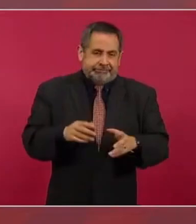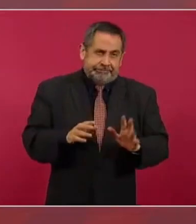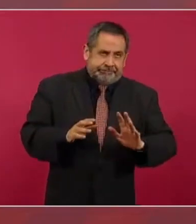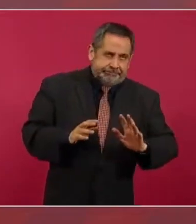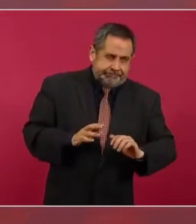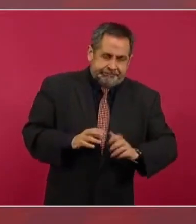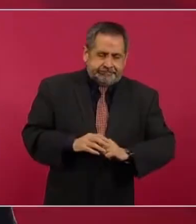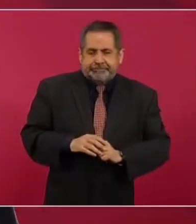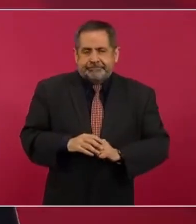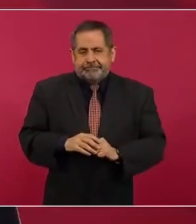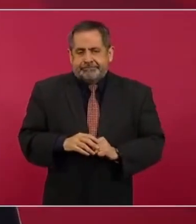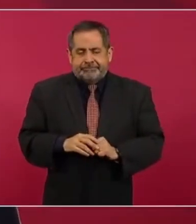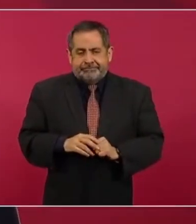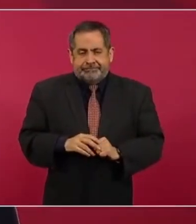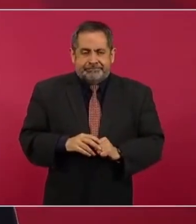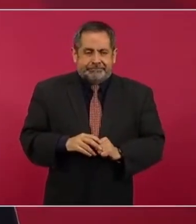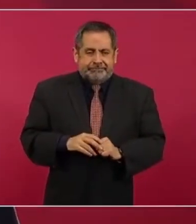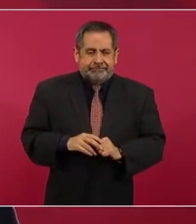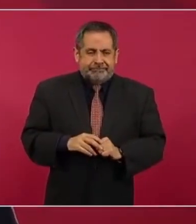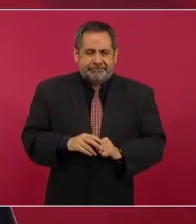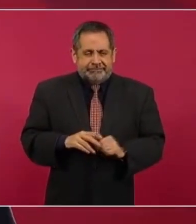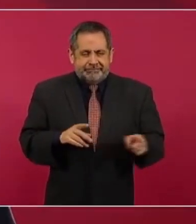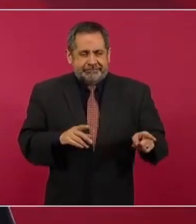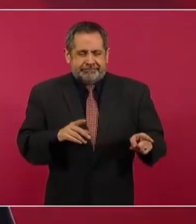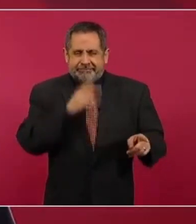categóricos,